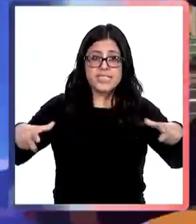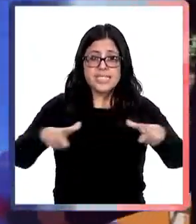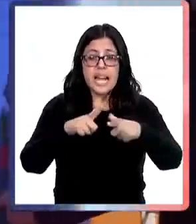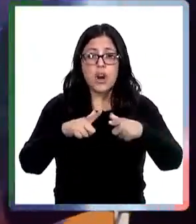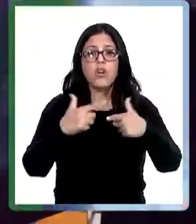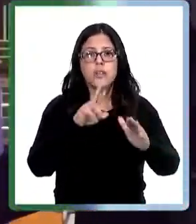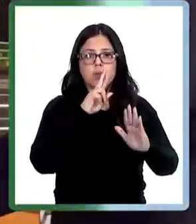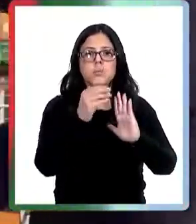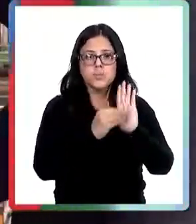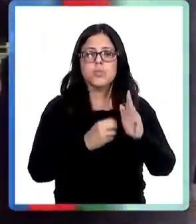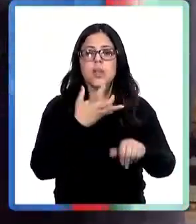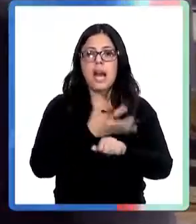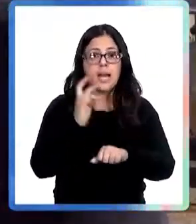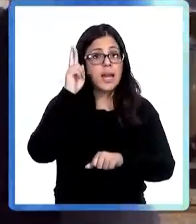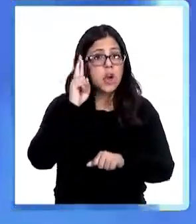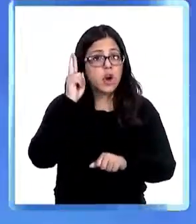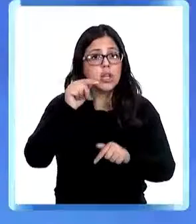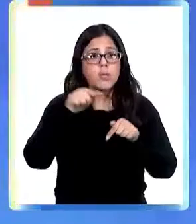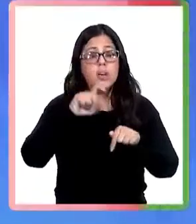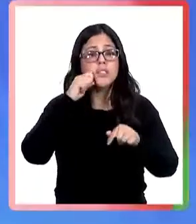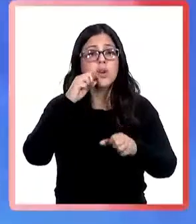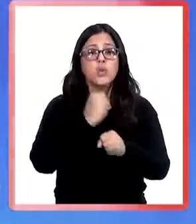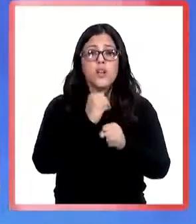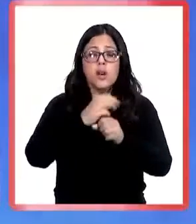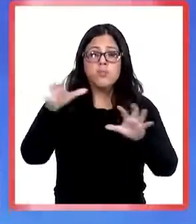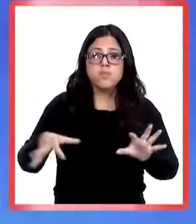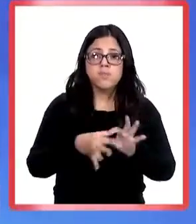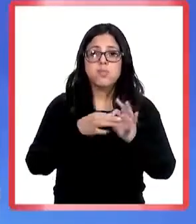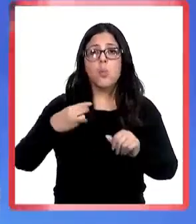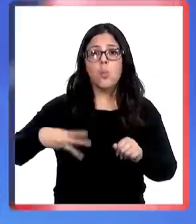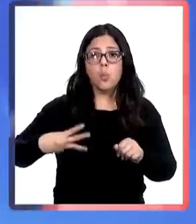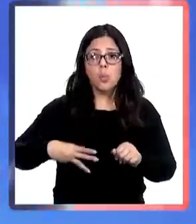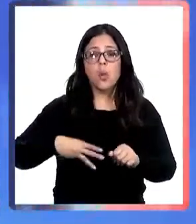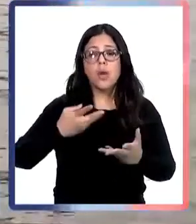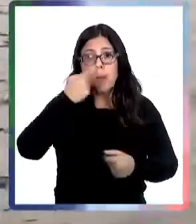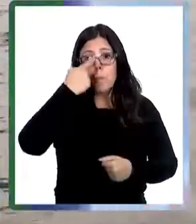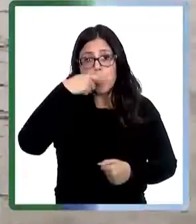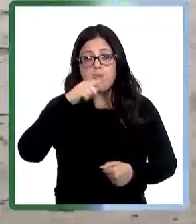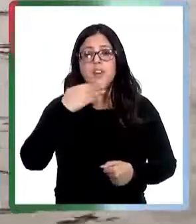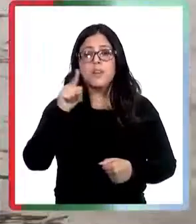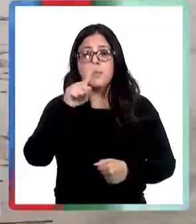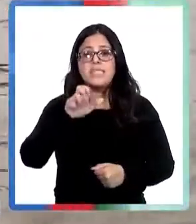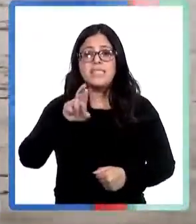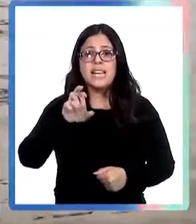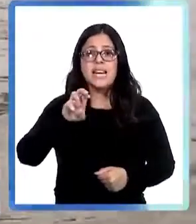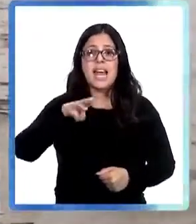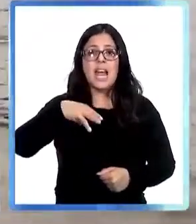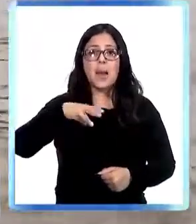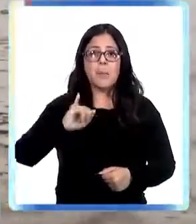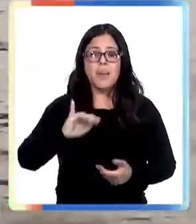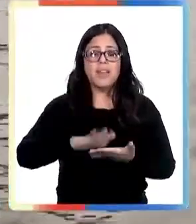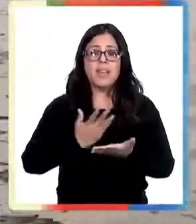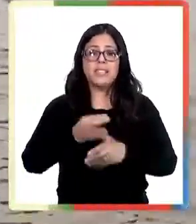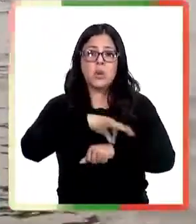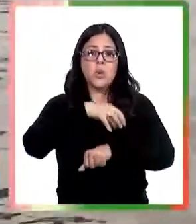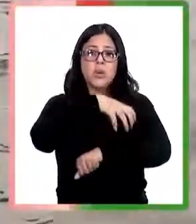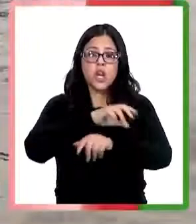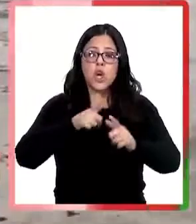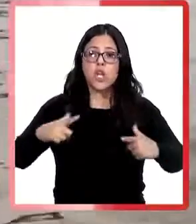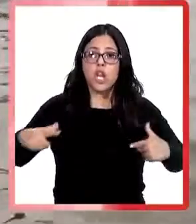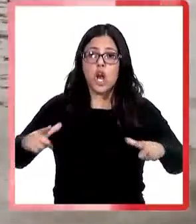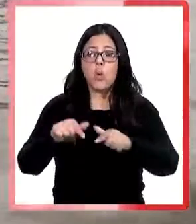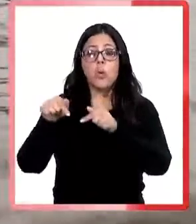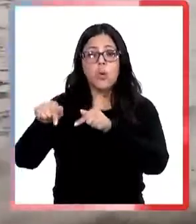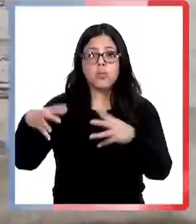tiene sus primeros resultados. Recordemos que se trata de un trabajo conjunto entre la municipalidad de Puerto Varas y la Ceremi de Salud de la región de los lagos. Este